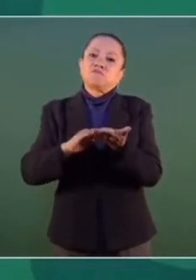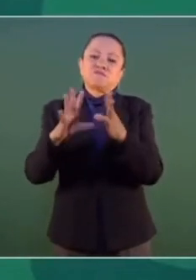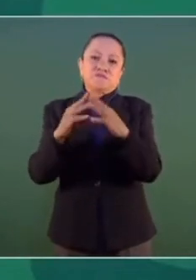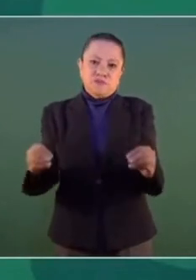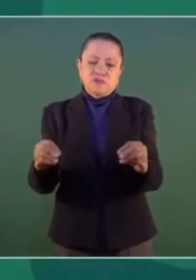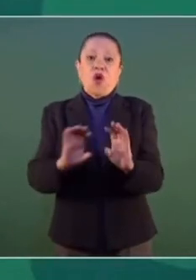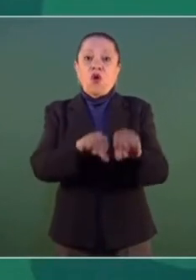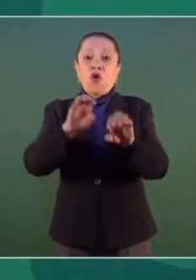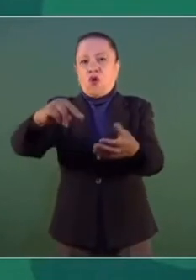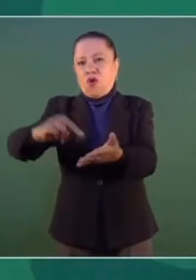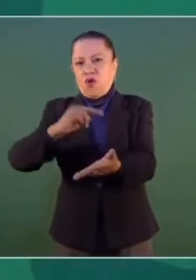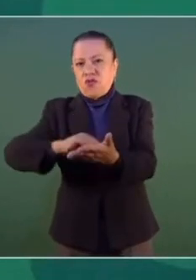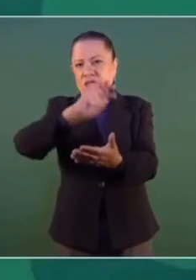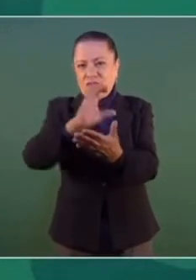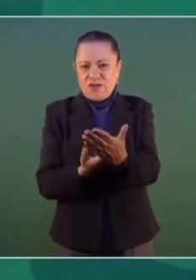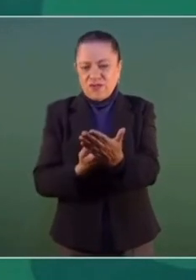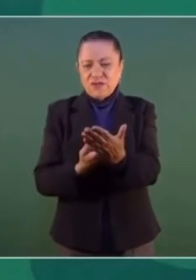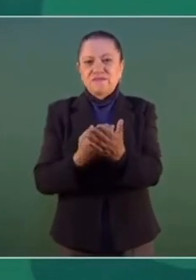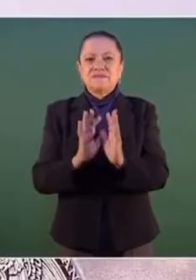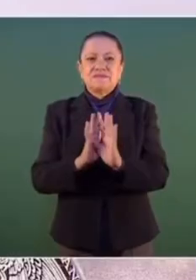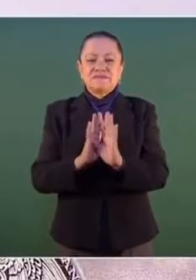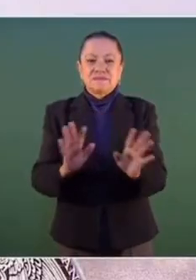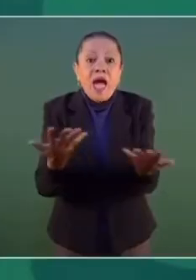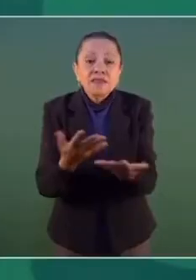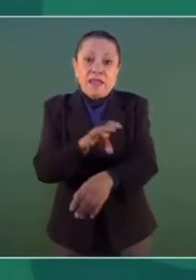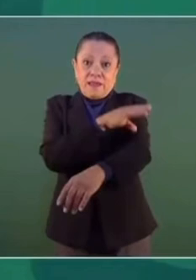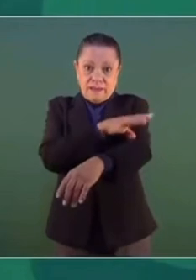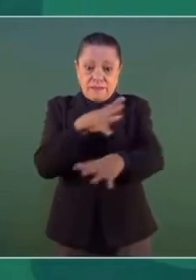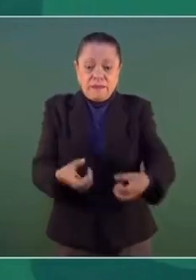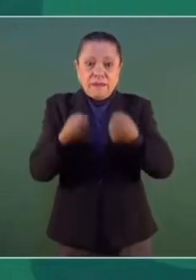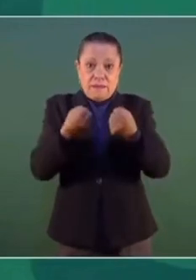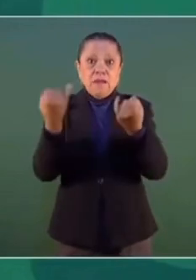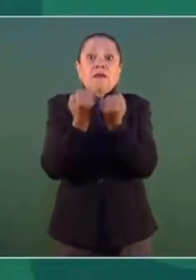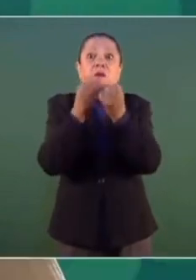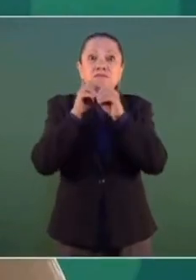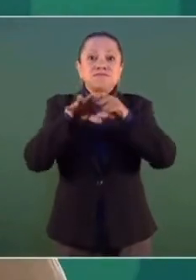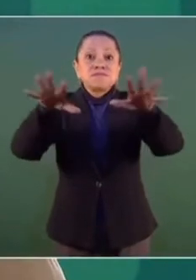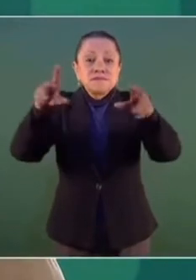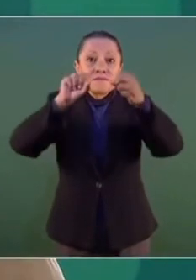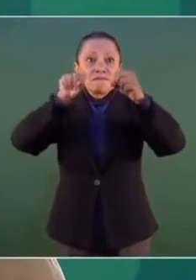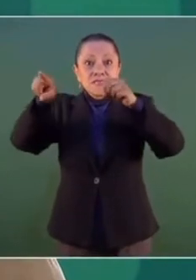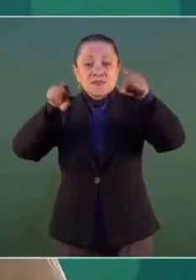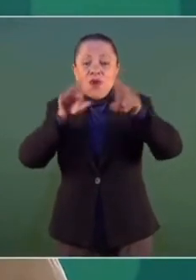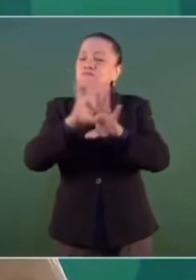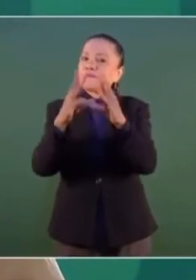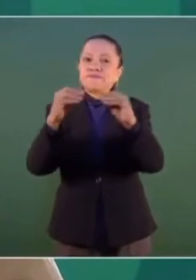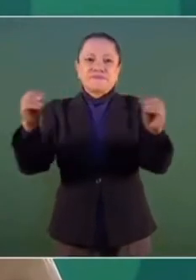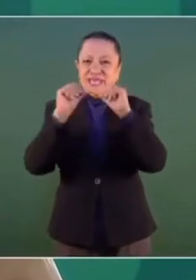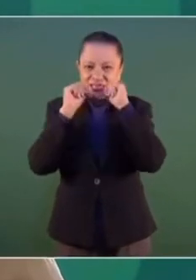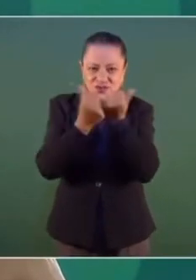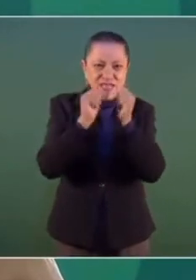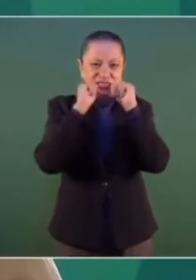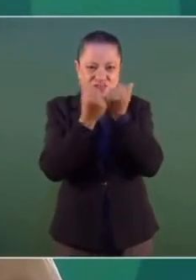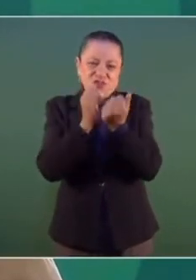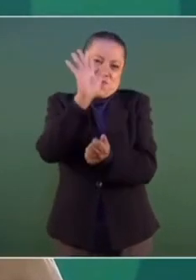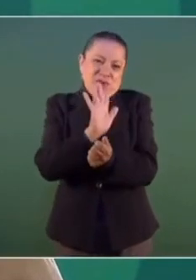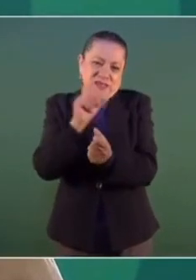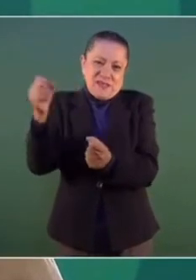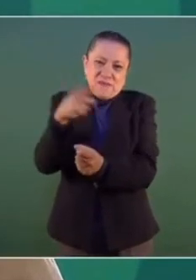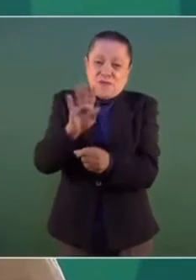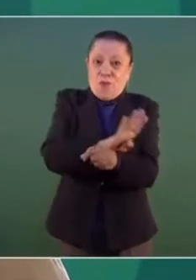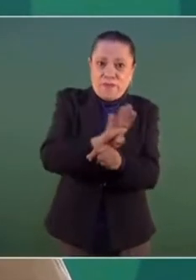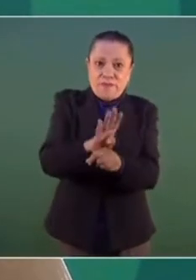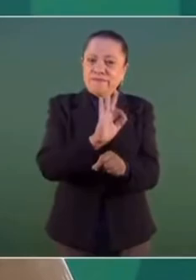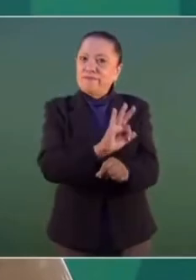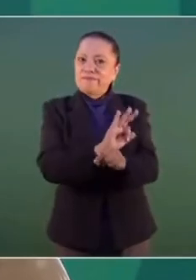los contratos que se llamaban o se conocen como de autoabastecimiento. A partir de ahora desaparecerán ya esas sociedades de autoconsumo, por lo tanto ya